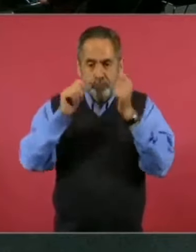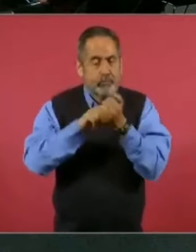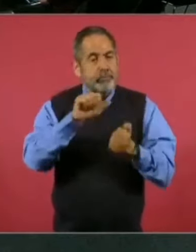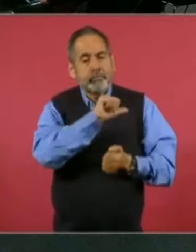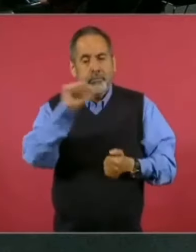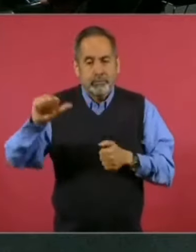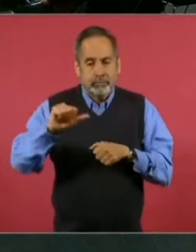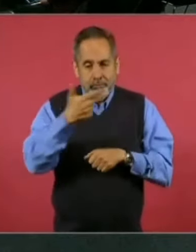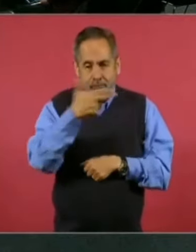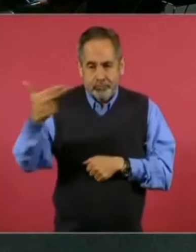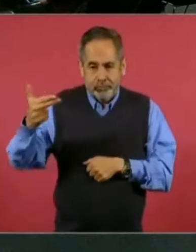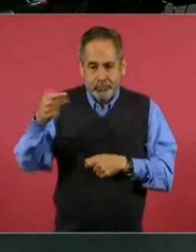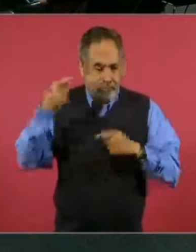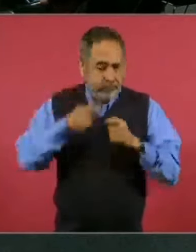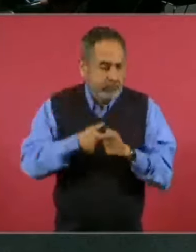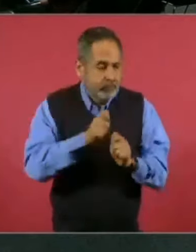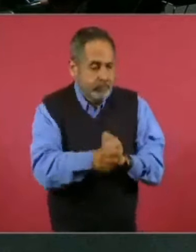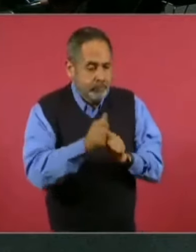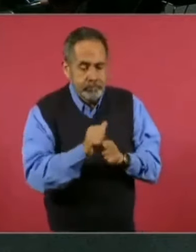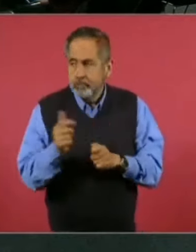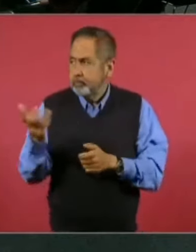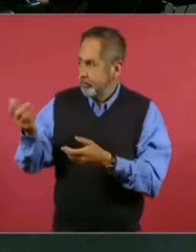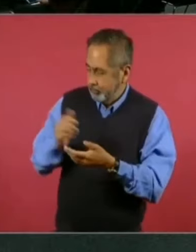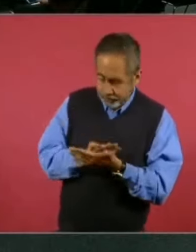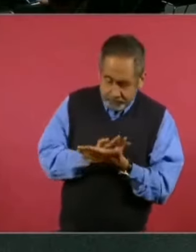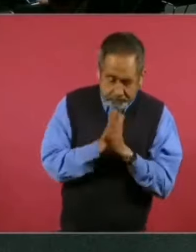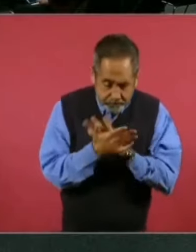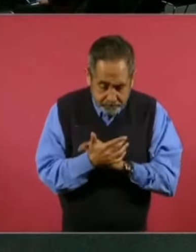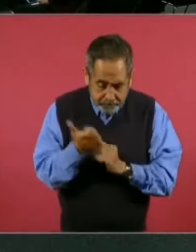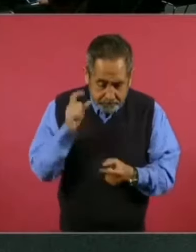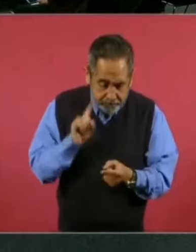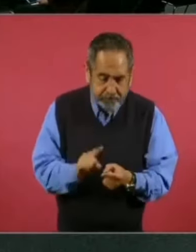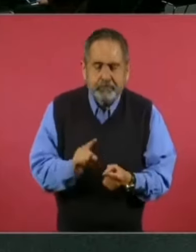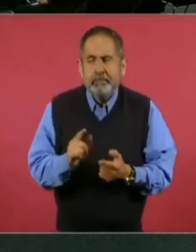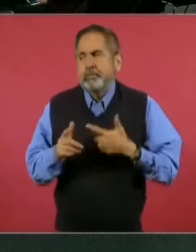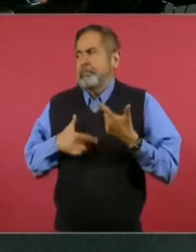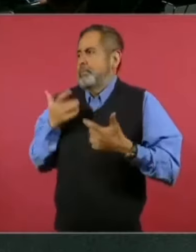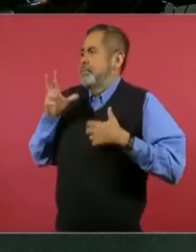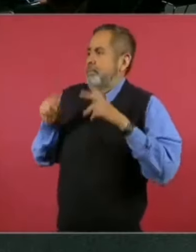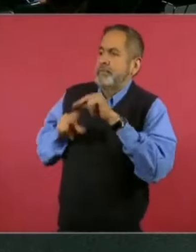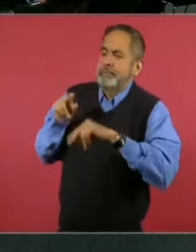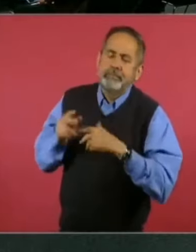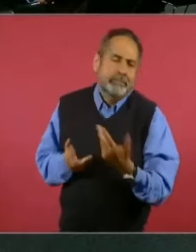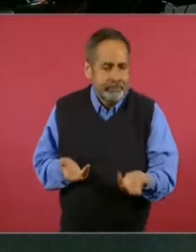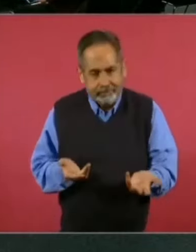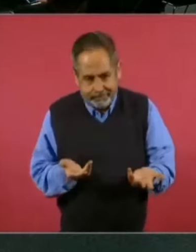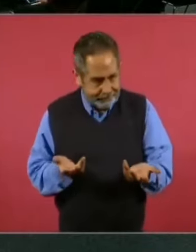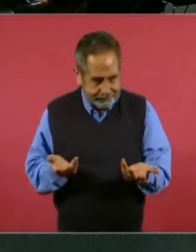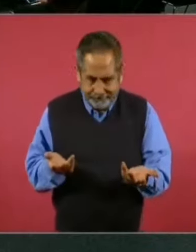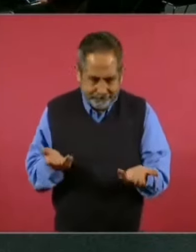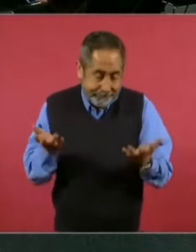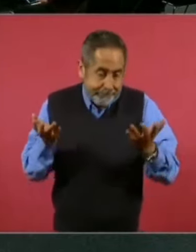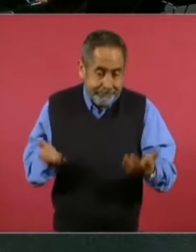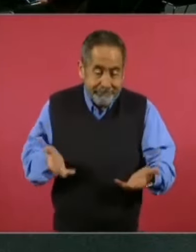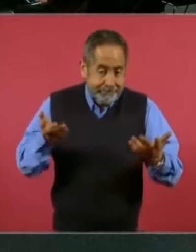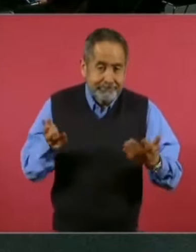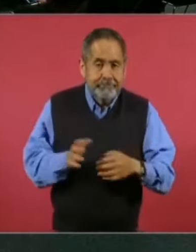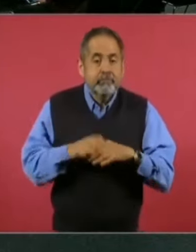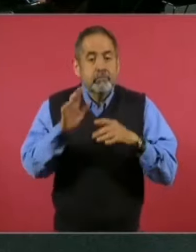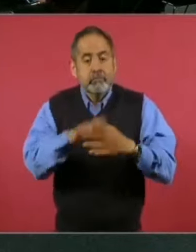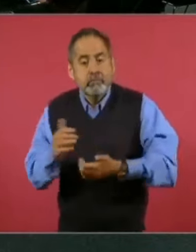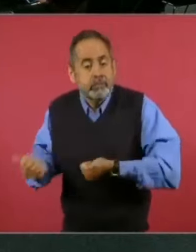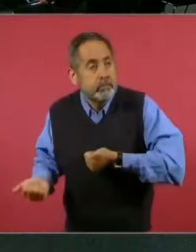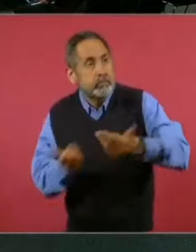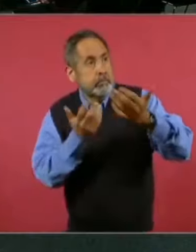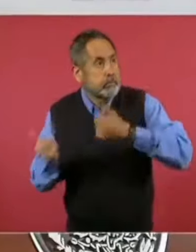los que exportan.